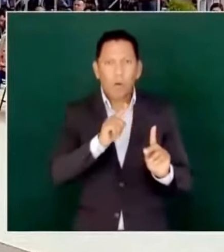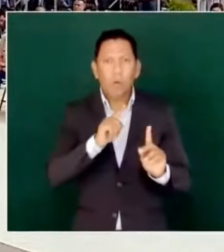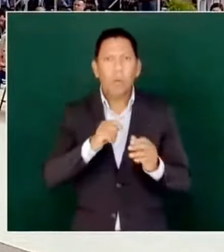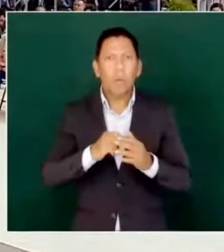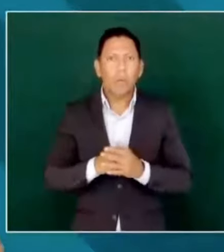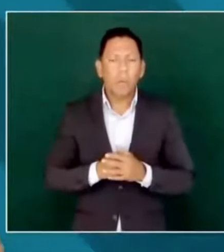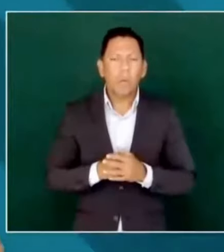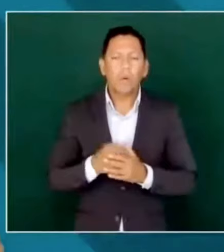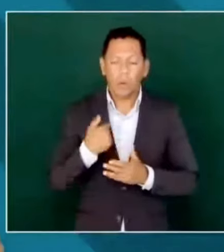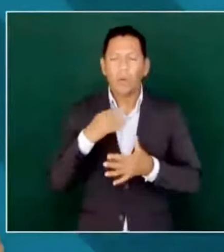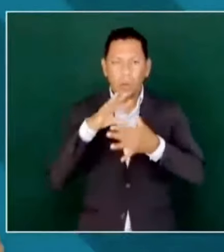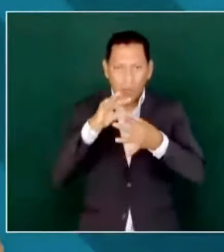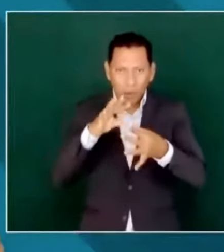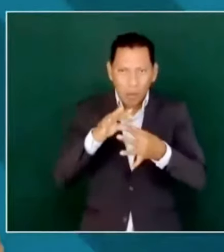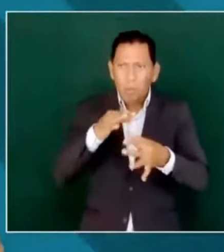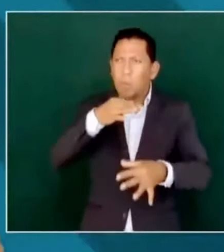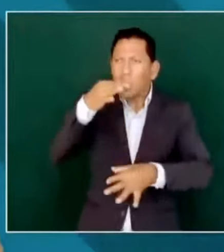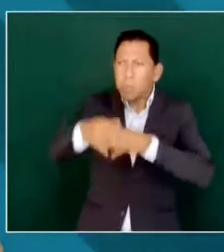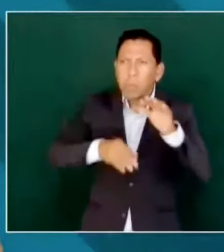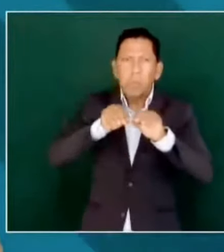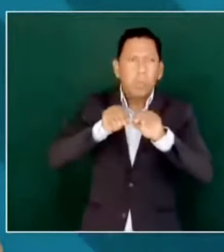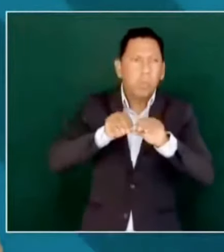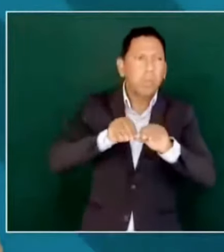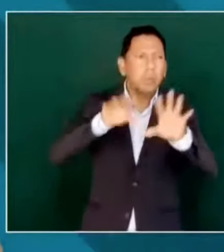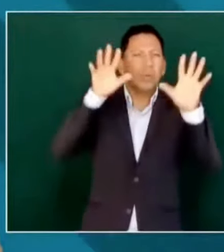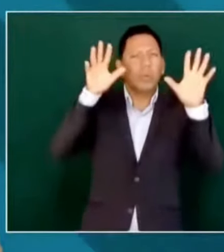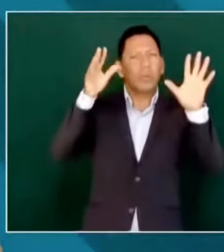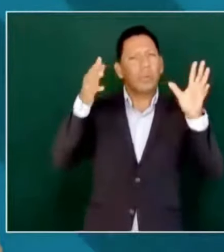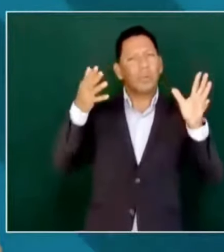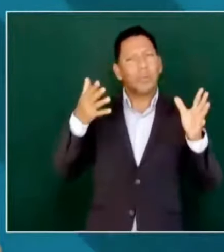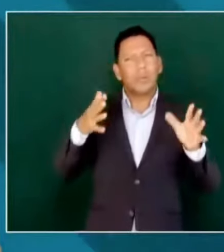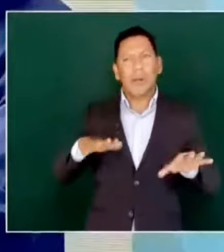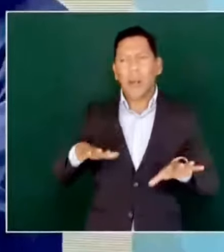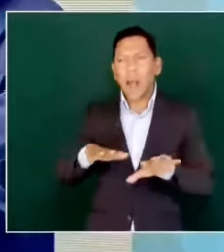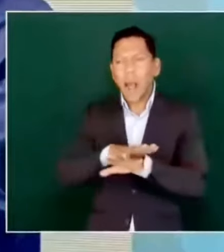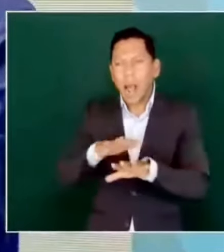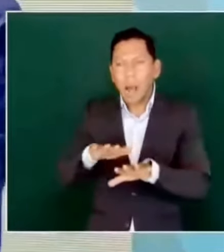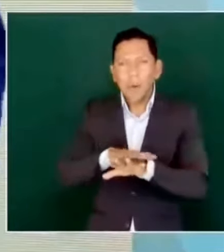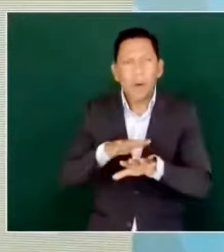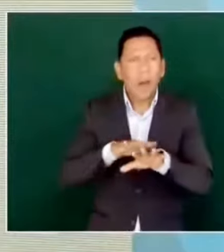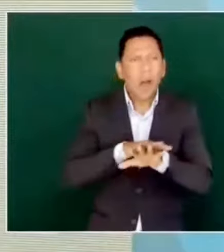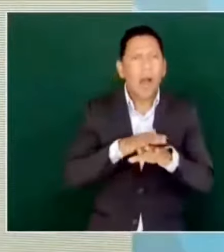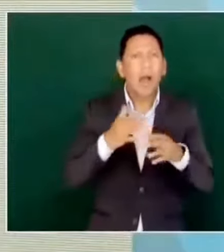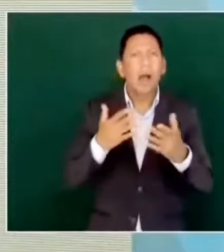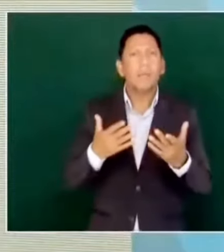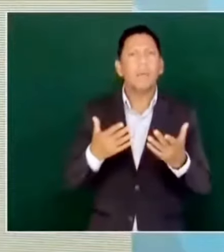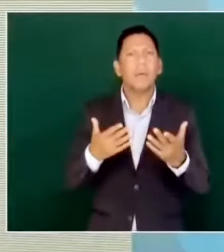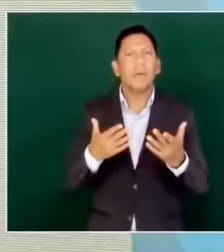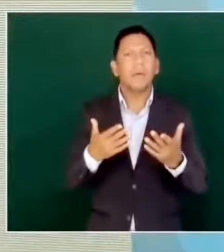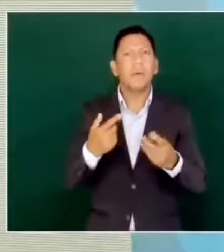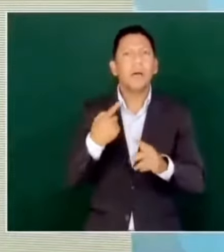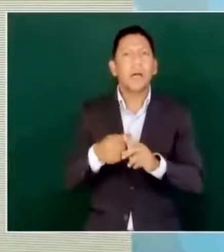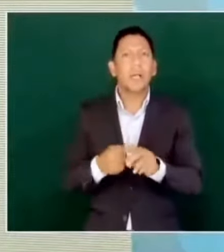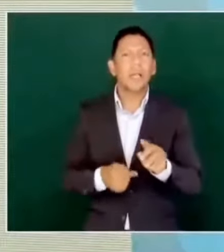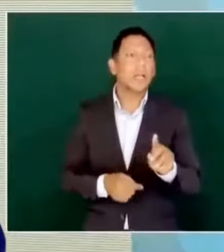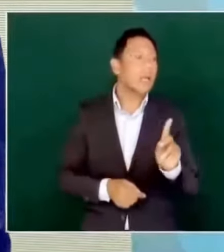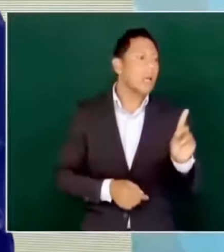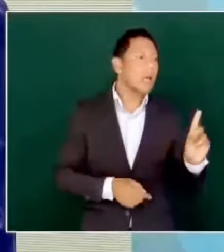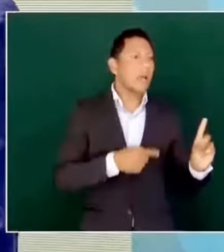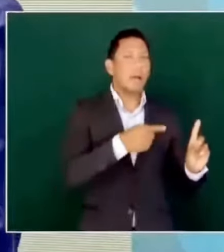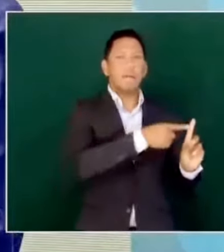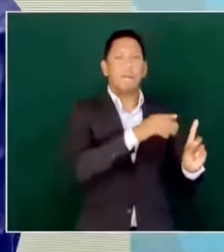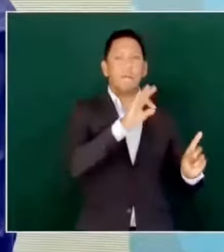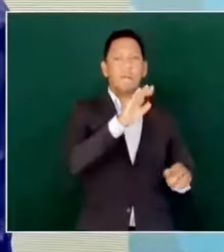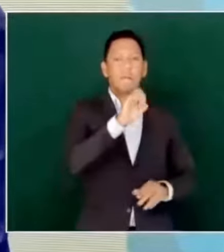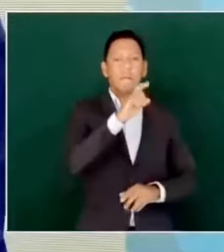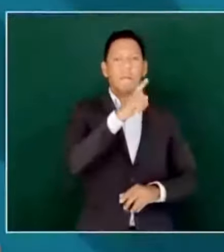estoy mencionando, de entusiasmo por el cambio que representaba Fox, se metió esa ola